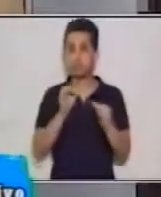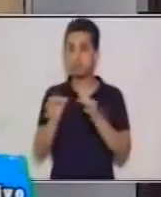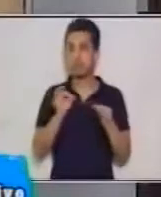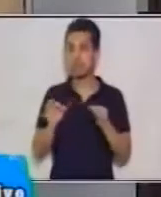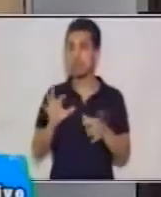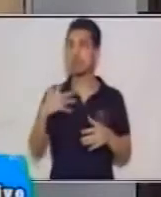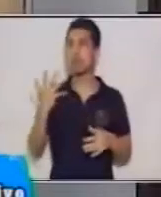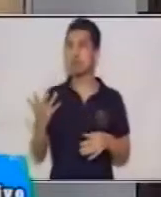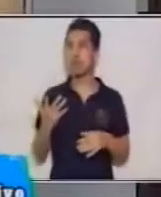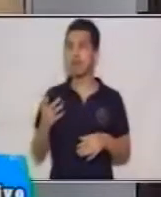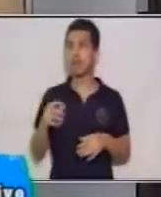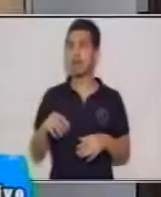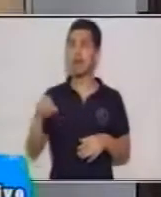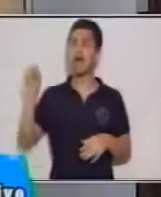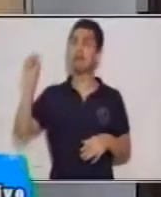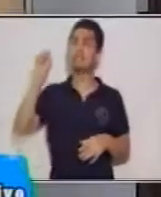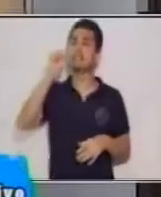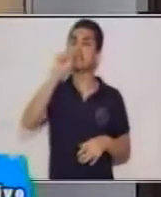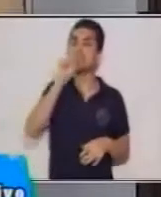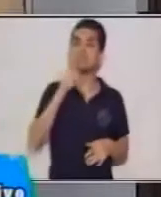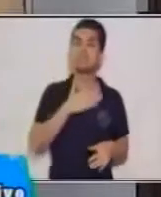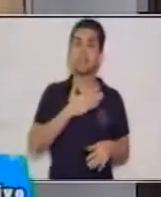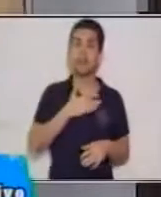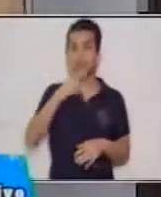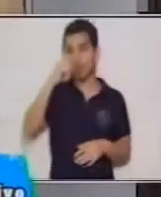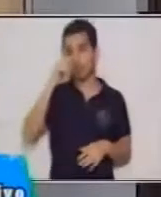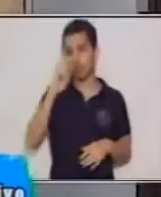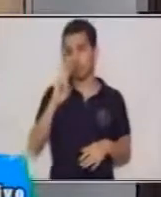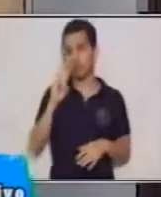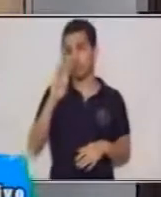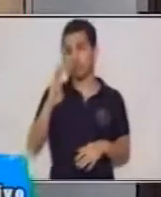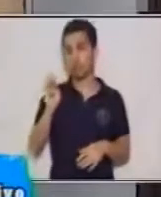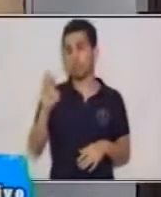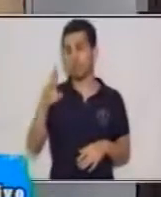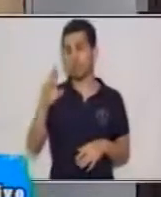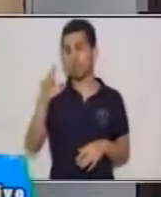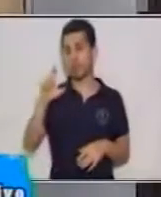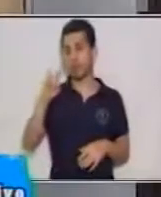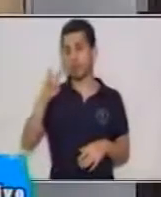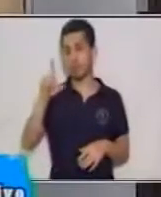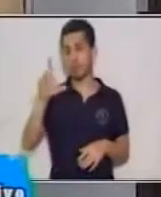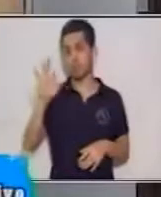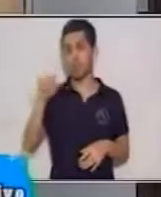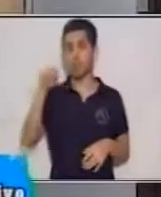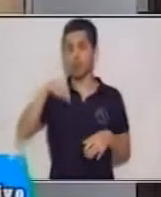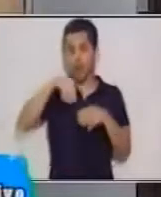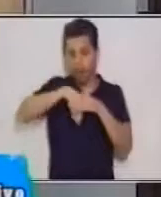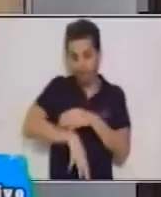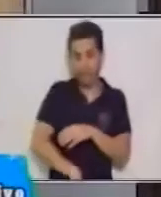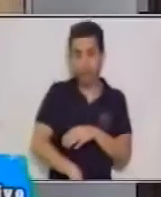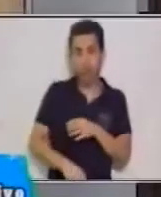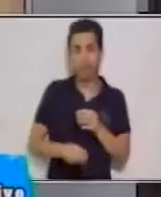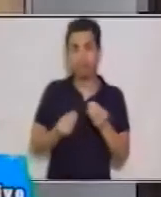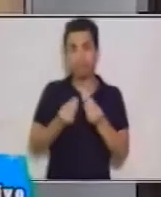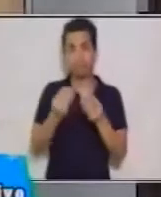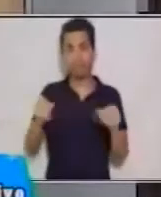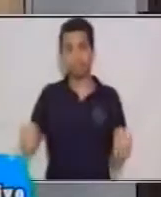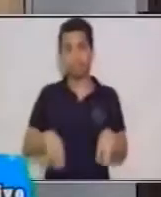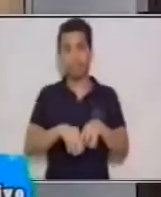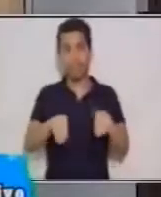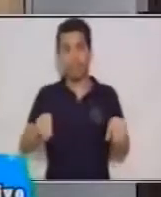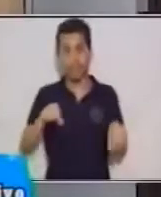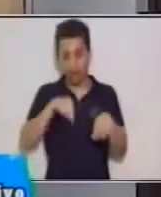en el cual es un tubérculo, porque es un tubérculo, porque es una raíz de color naranja